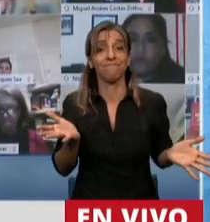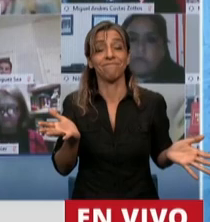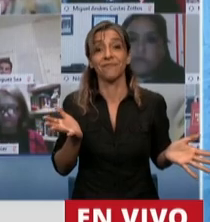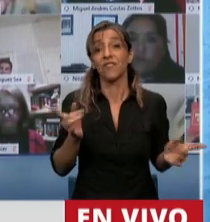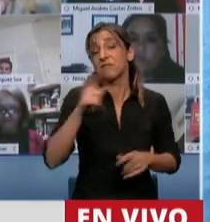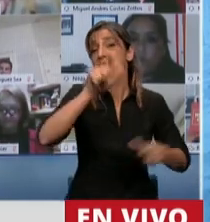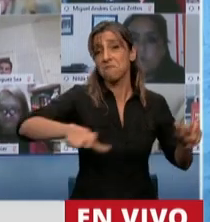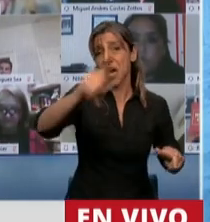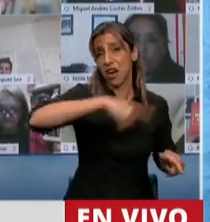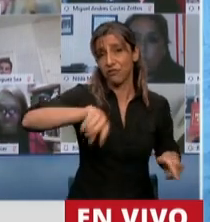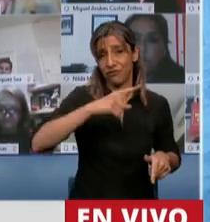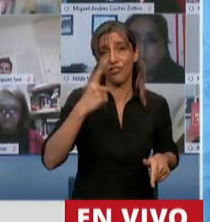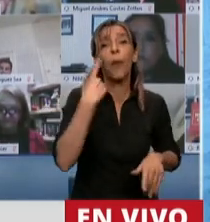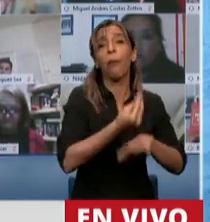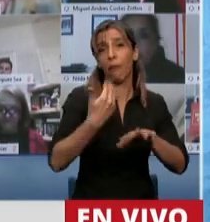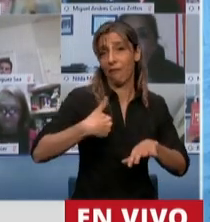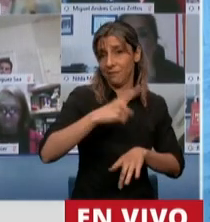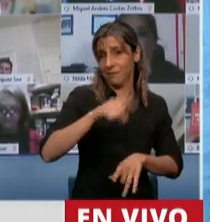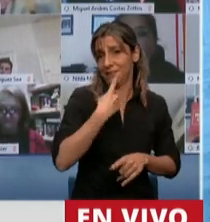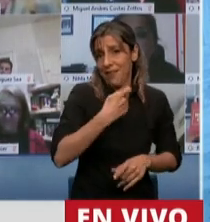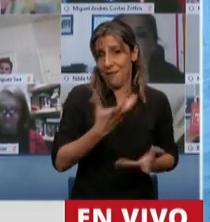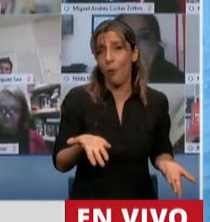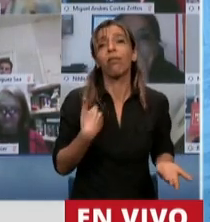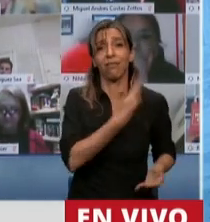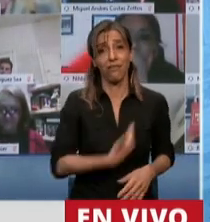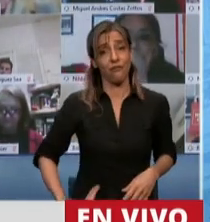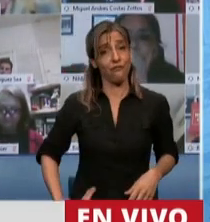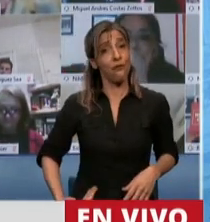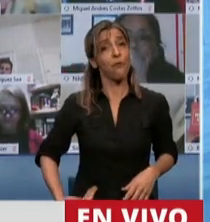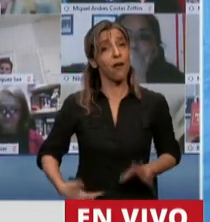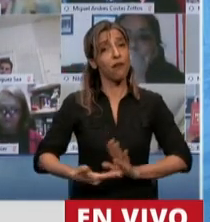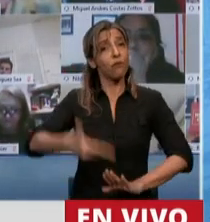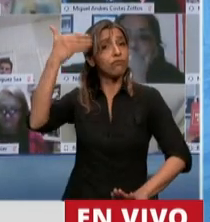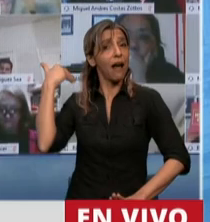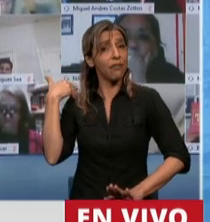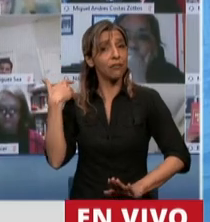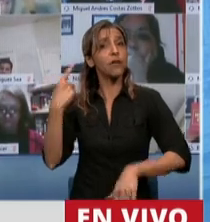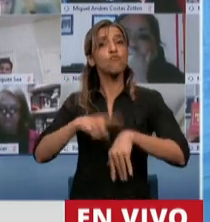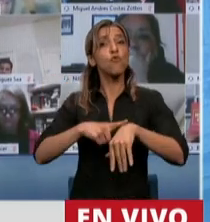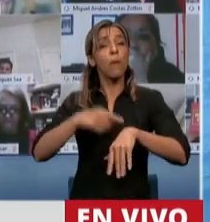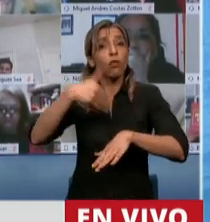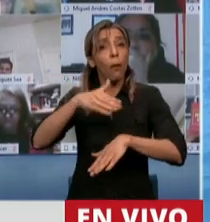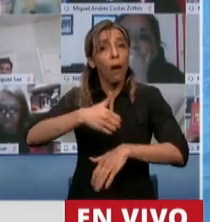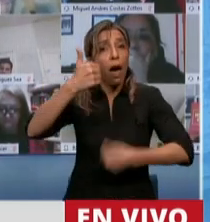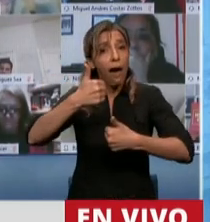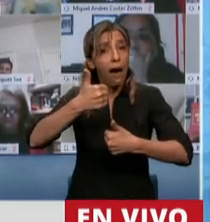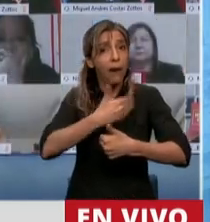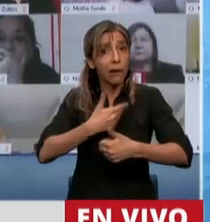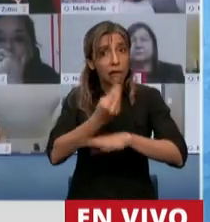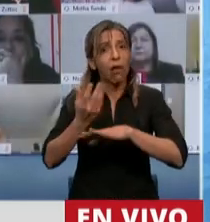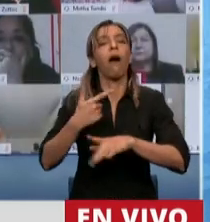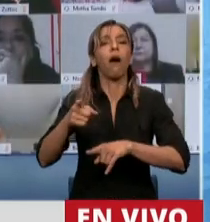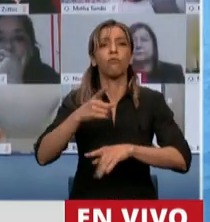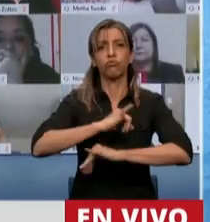cuenta que efectivamente este gobierno hizo lo que dijo en campaña. No íbamos a hacer recaer el